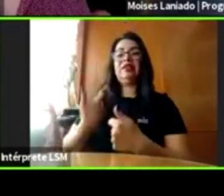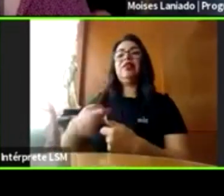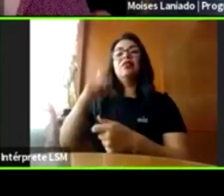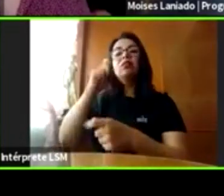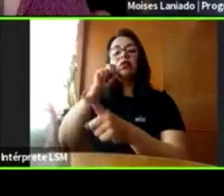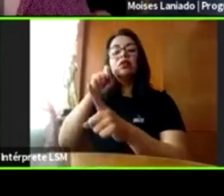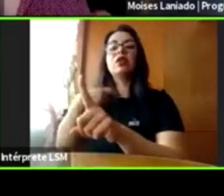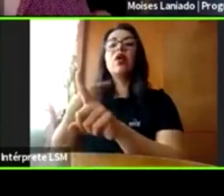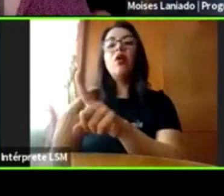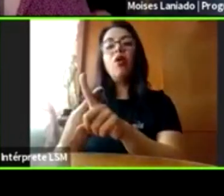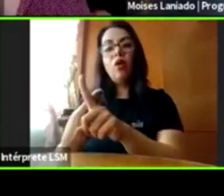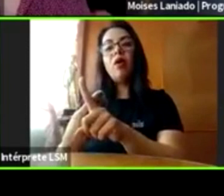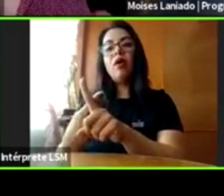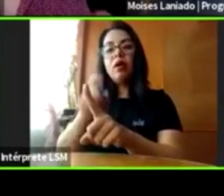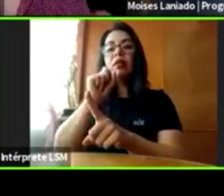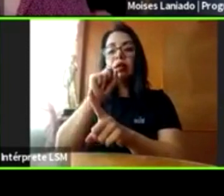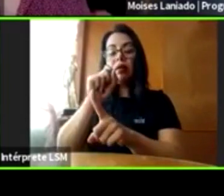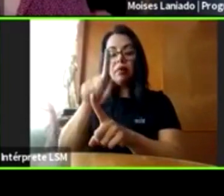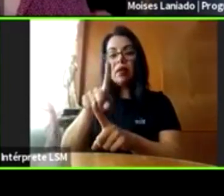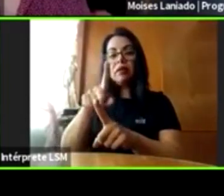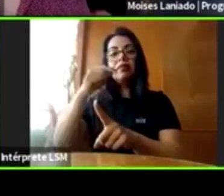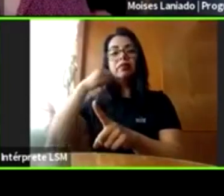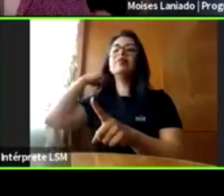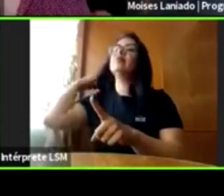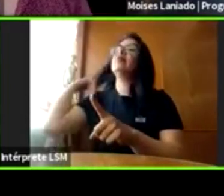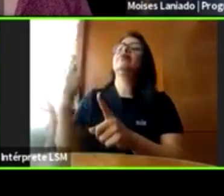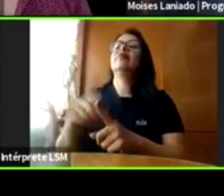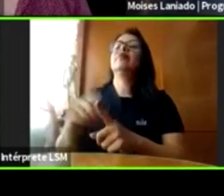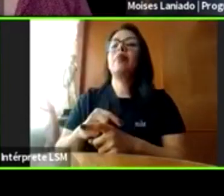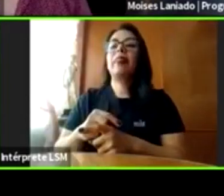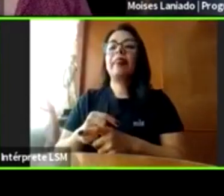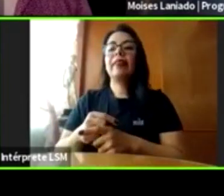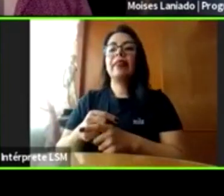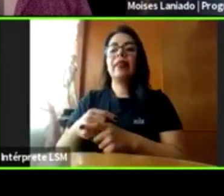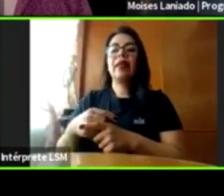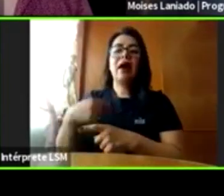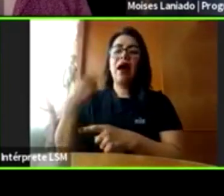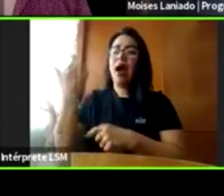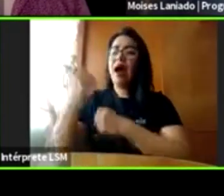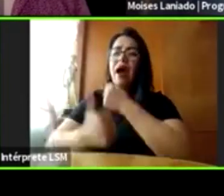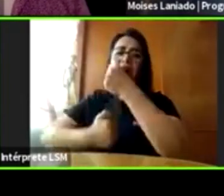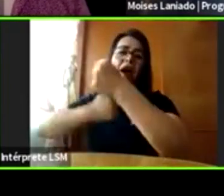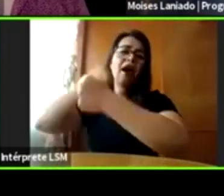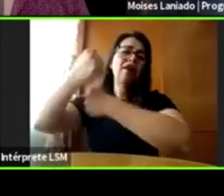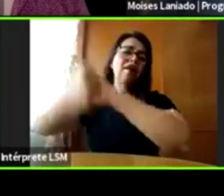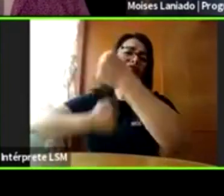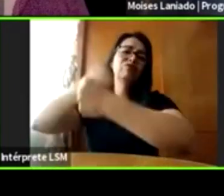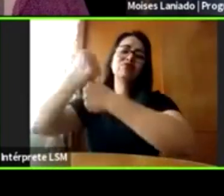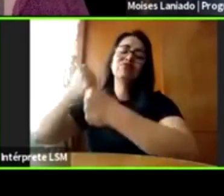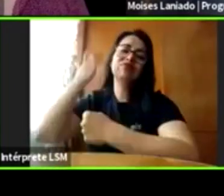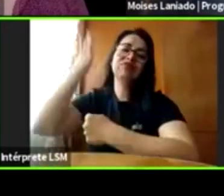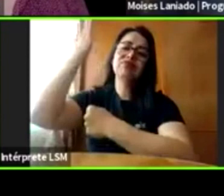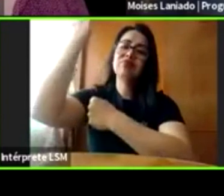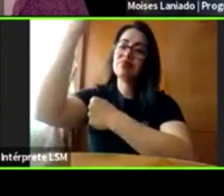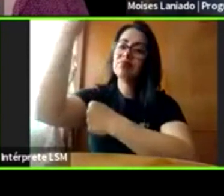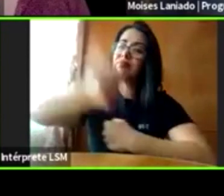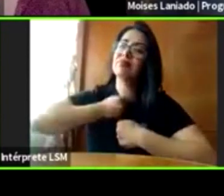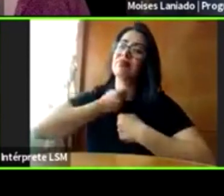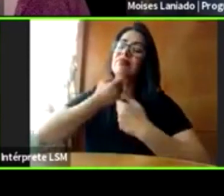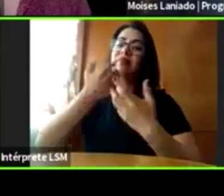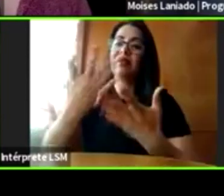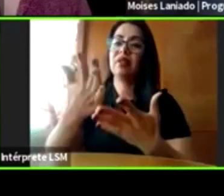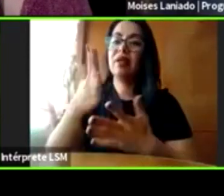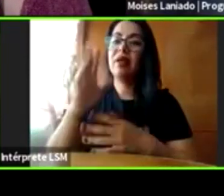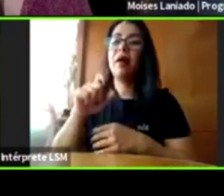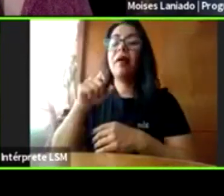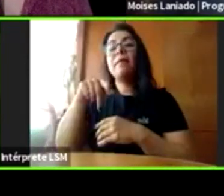la disociación. Una víctima de abuso va a hablar de este tema años después, que no lo va a decir en ese momento, que además nuestros niños y niñas a veces